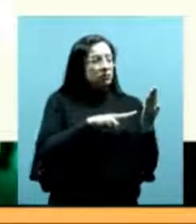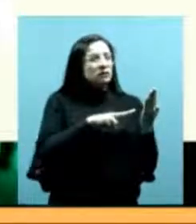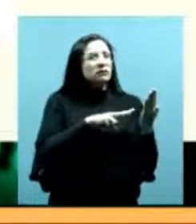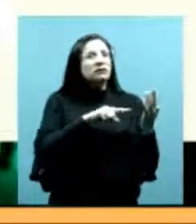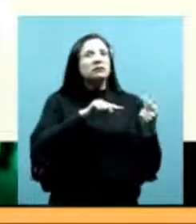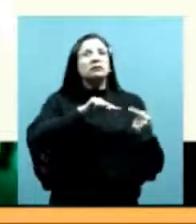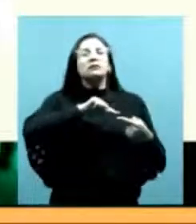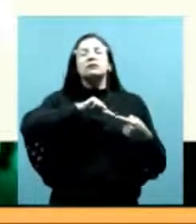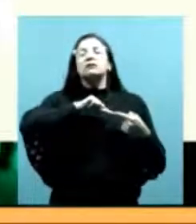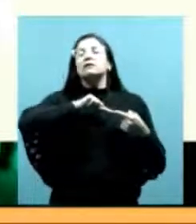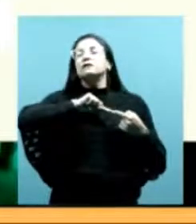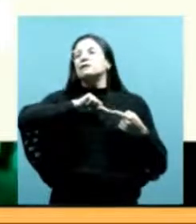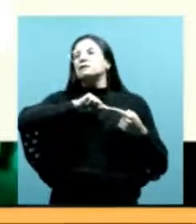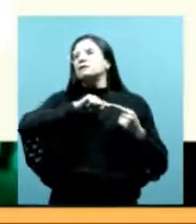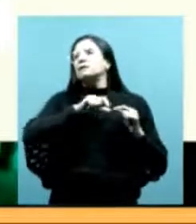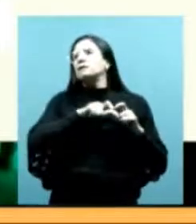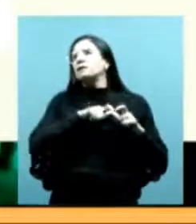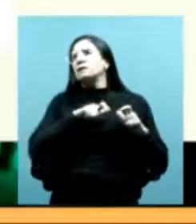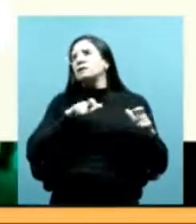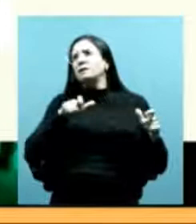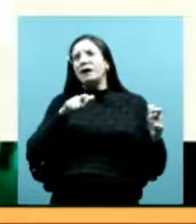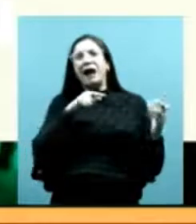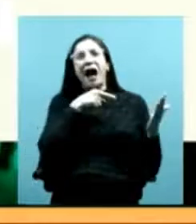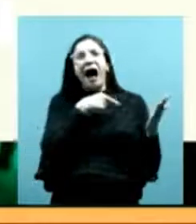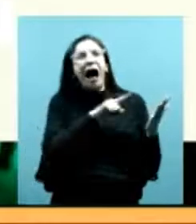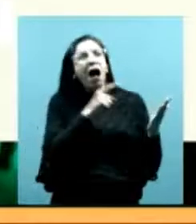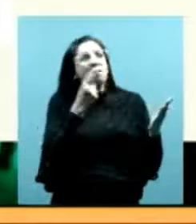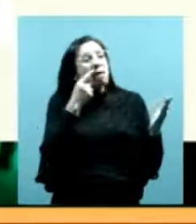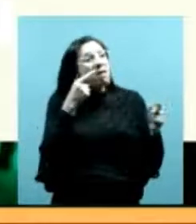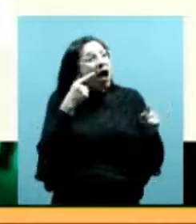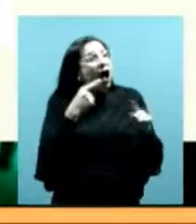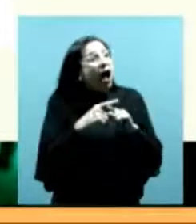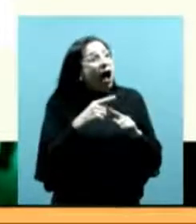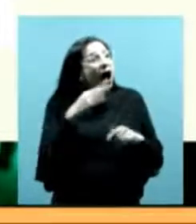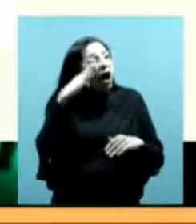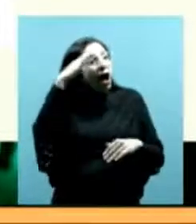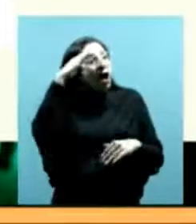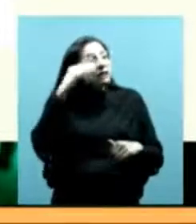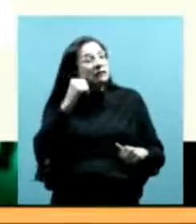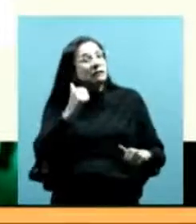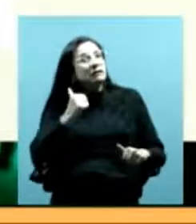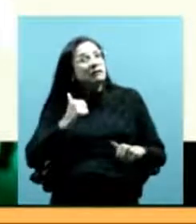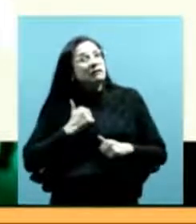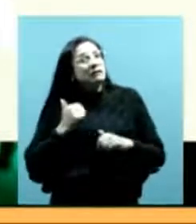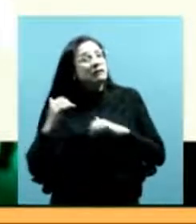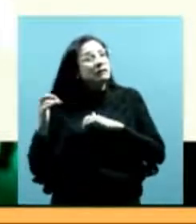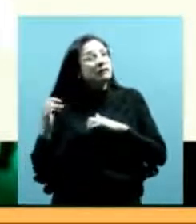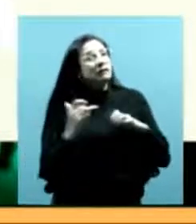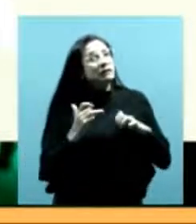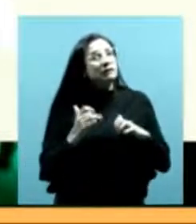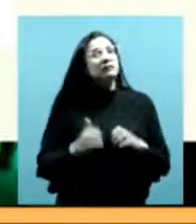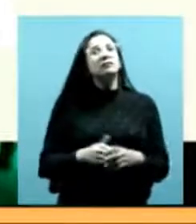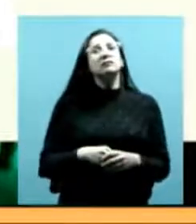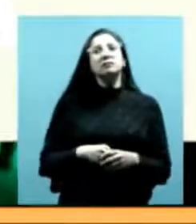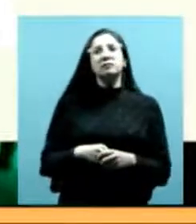porque implicaría que Juan de Dios pechinian estuvo con el ejército matando indígenas ¿no?